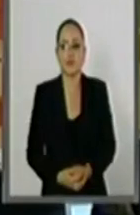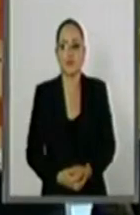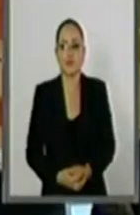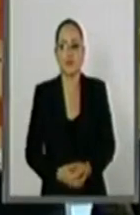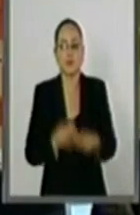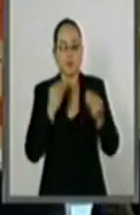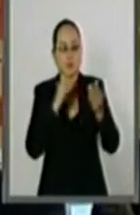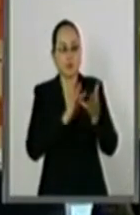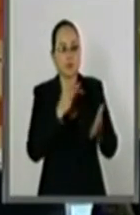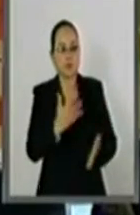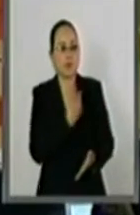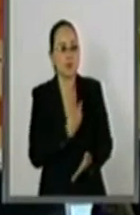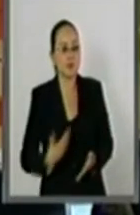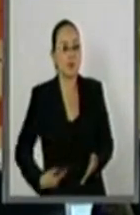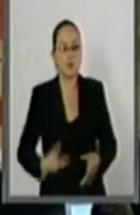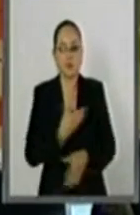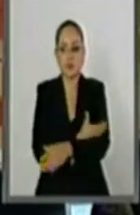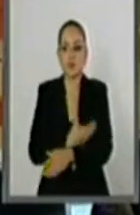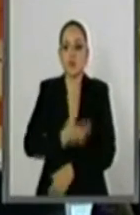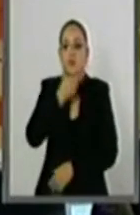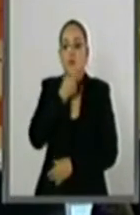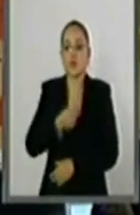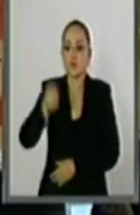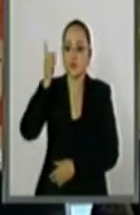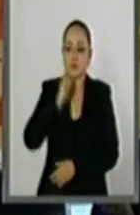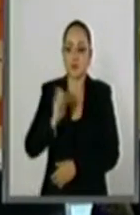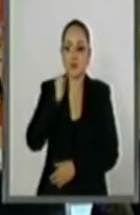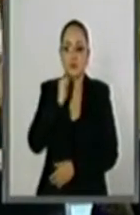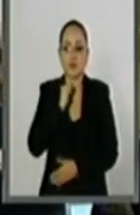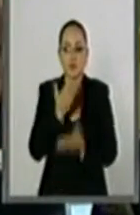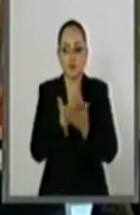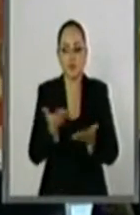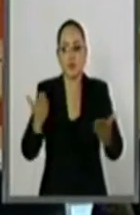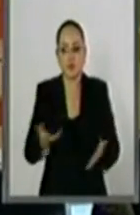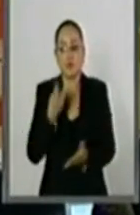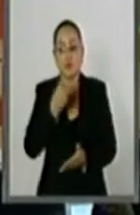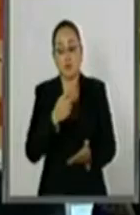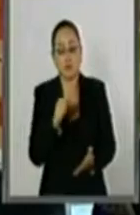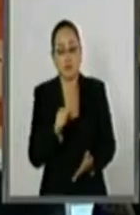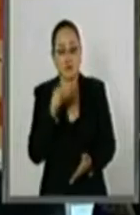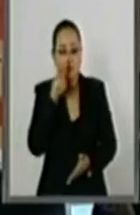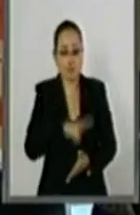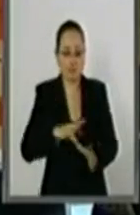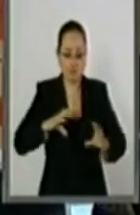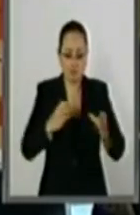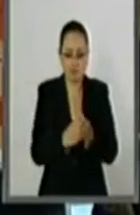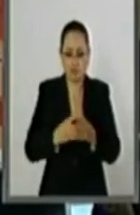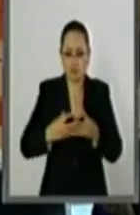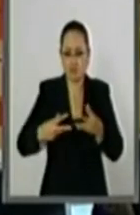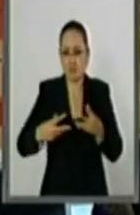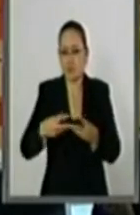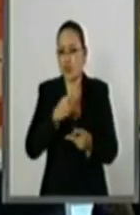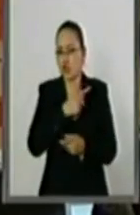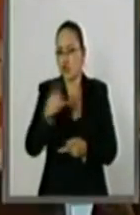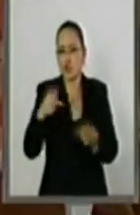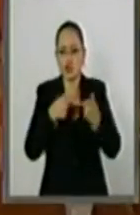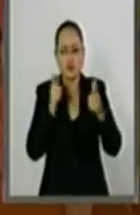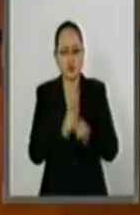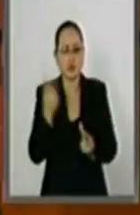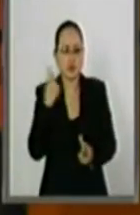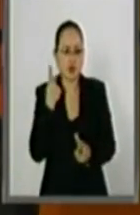Muchas gracias, presidente, compañeras senadoras, compañeros senadores. Este es un esfuerzo de todas las fuerzas políticas,